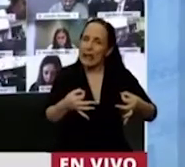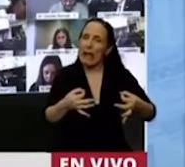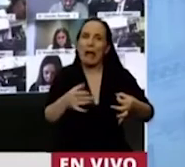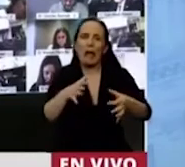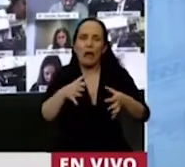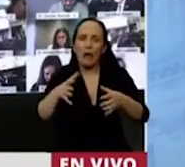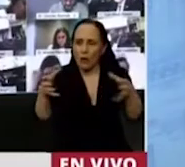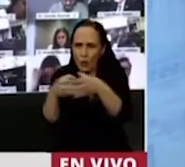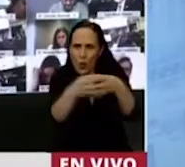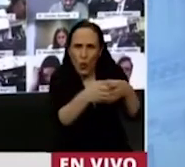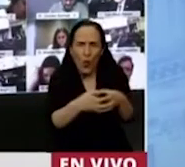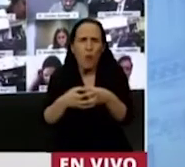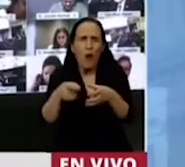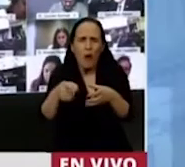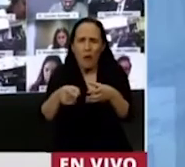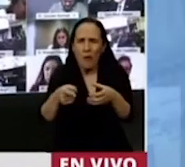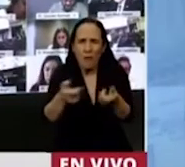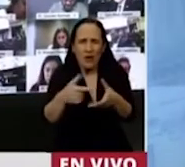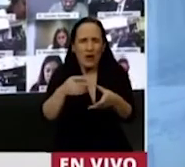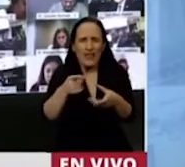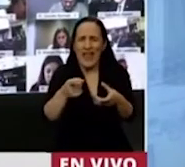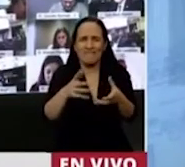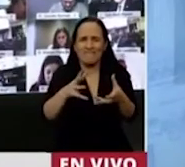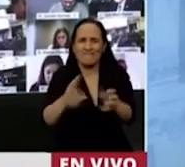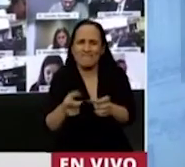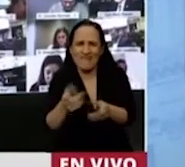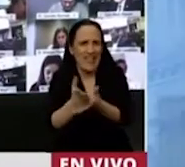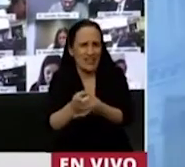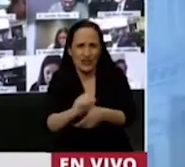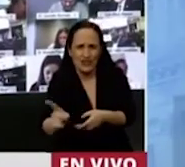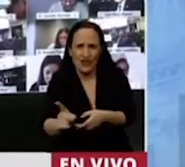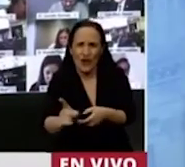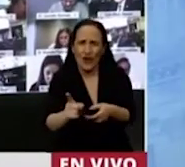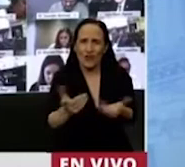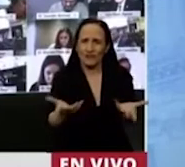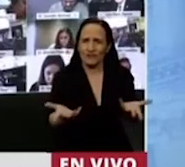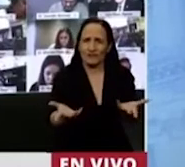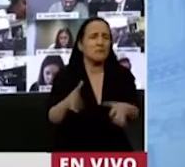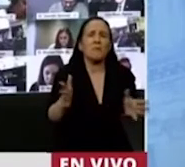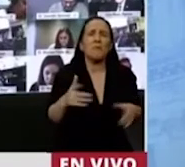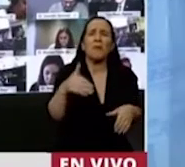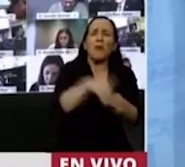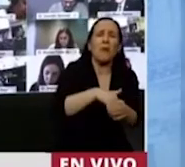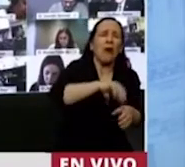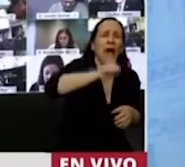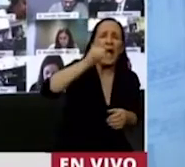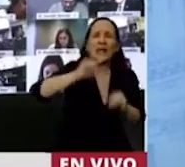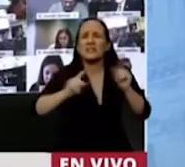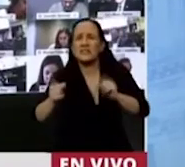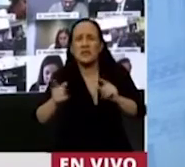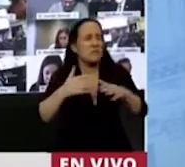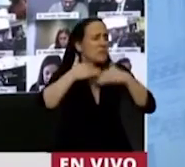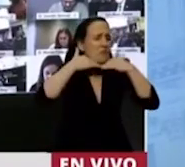minorías y se debilita la división de poderes. Esa es nuestra obligación, gane quien gane, habiendo alternancia